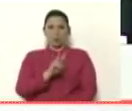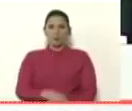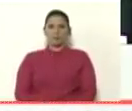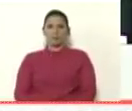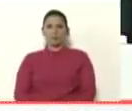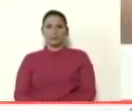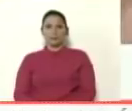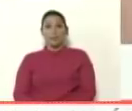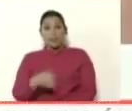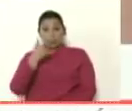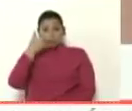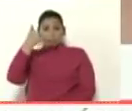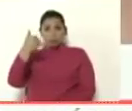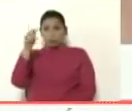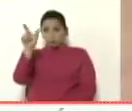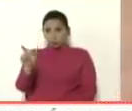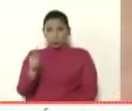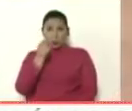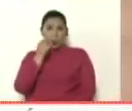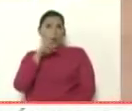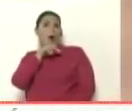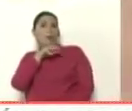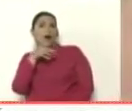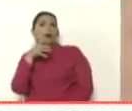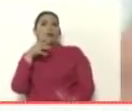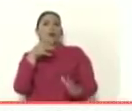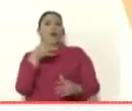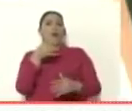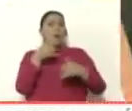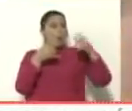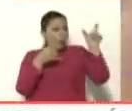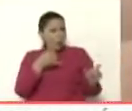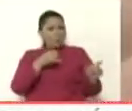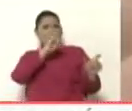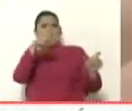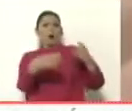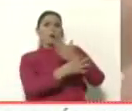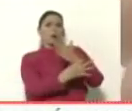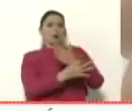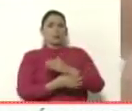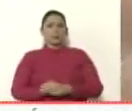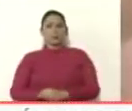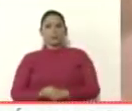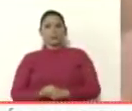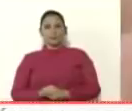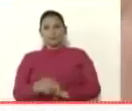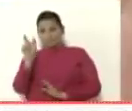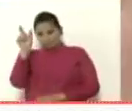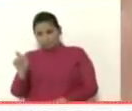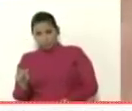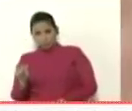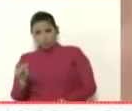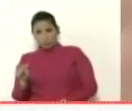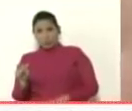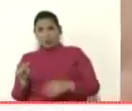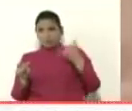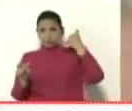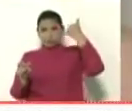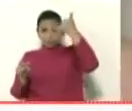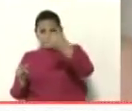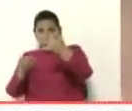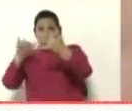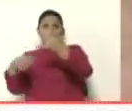el celular de Marrero, hablando con el señor Juan Guaidó. Y Marrero le pasa a Juan Guaidó,